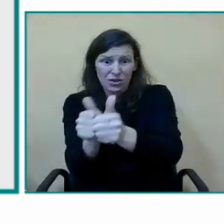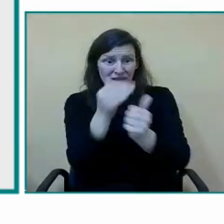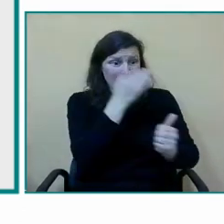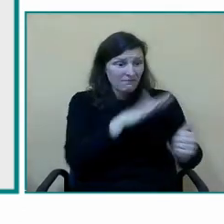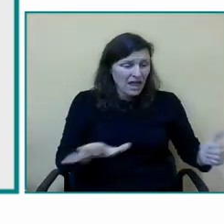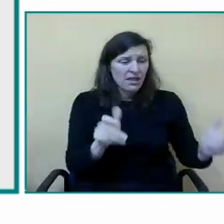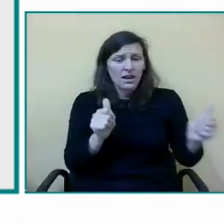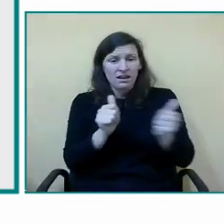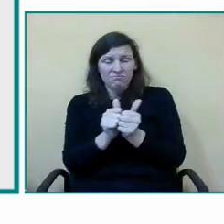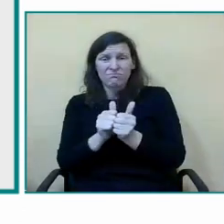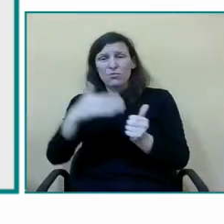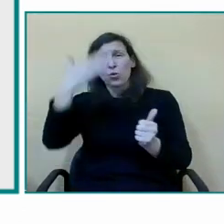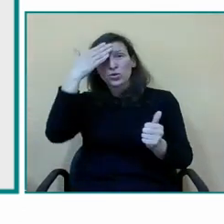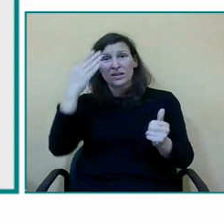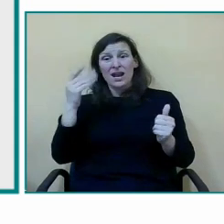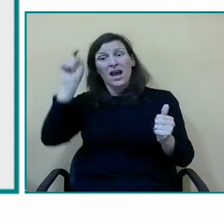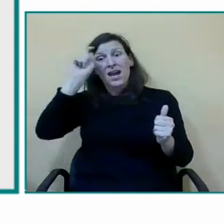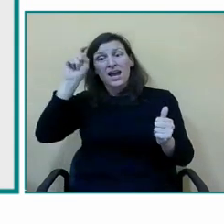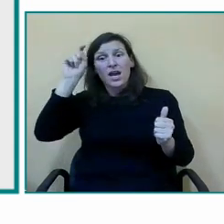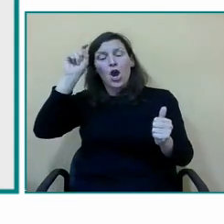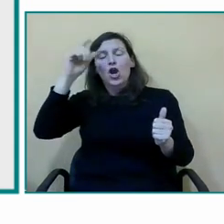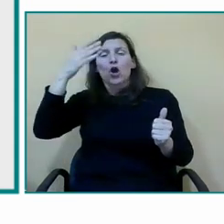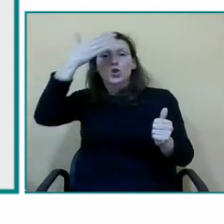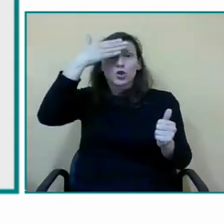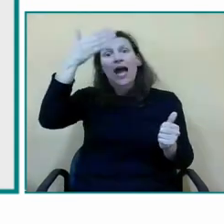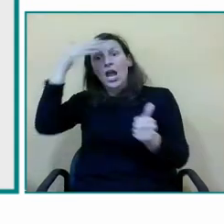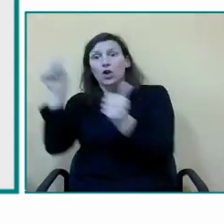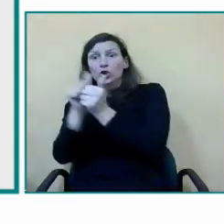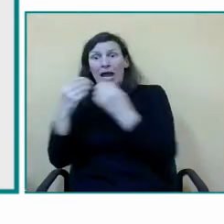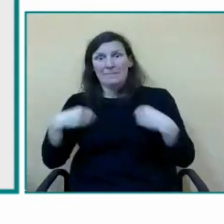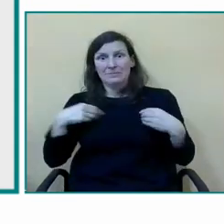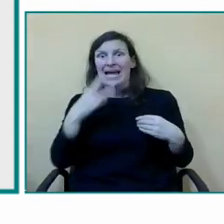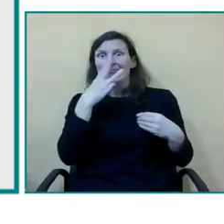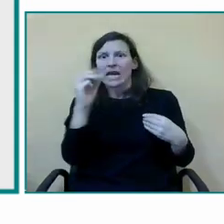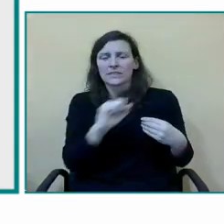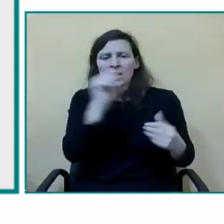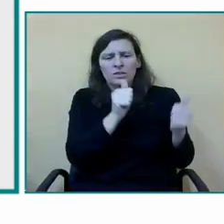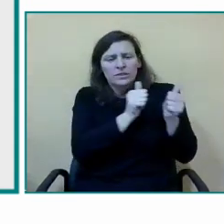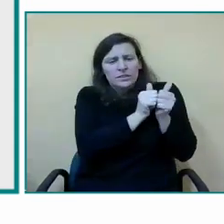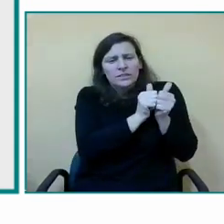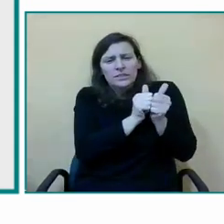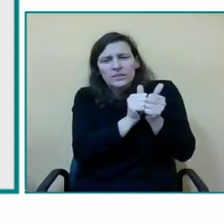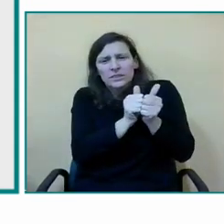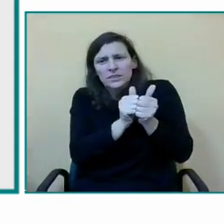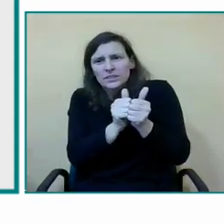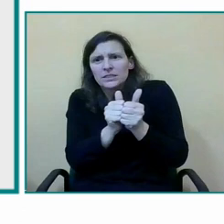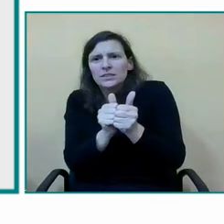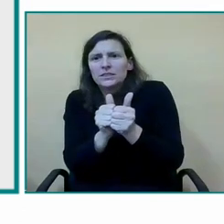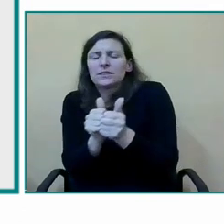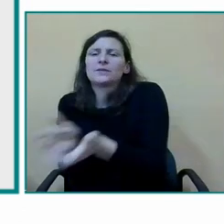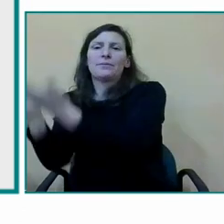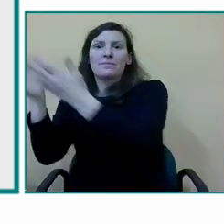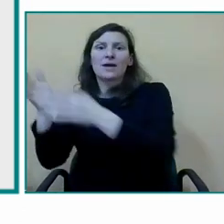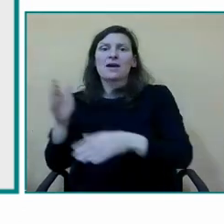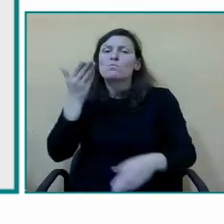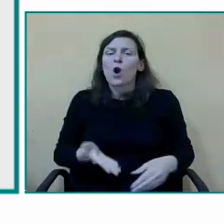educación infantil nos vamos a ajustar en la medida de lo posible de sus expectativas y vamos a promover un contacto de